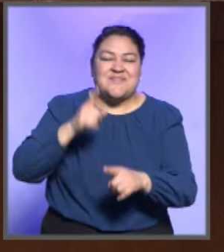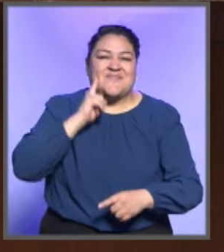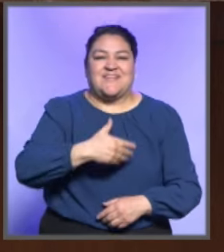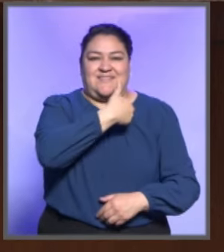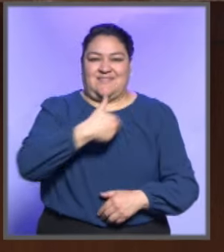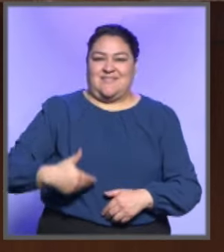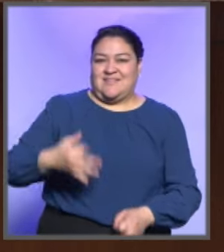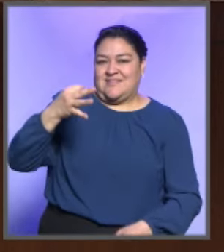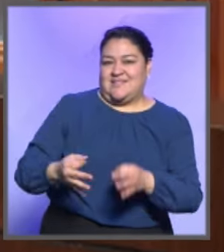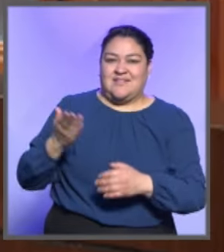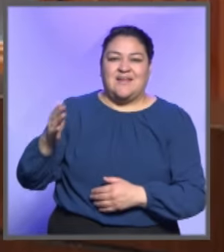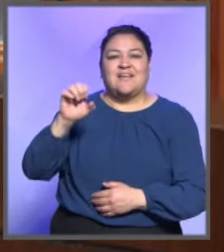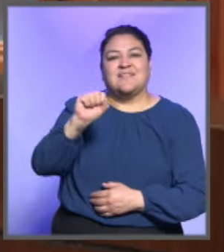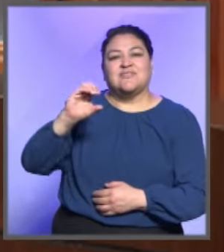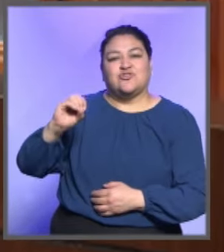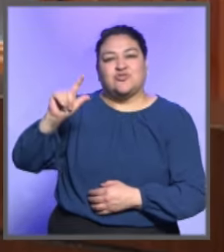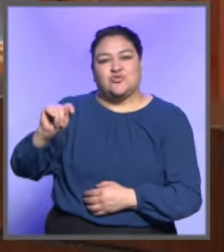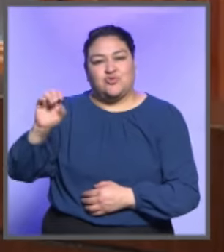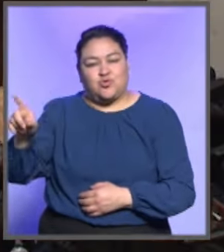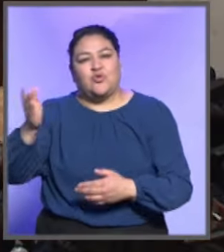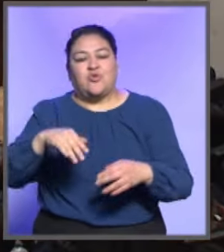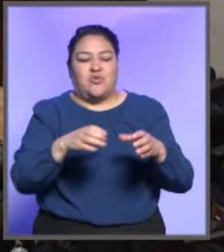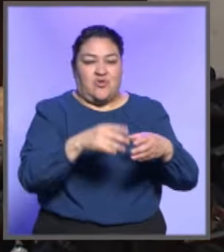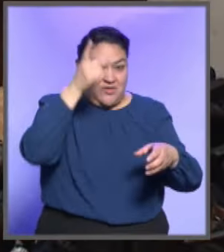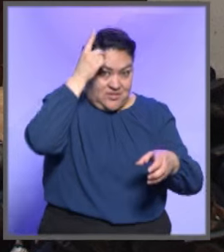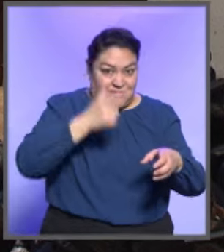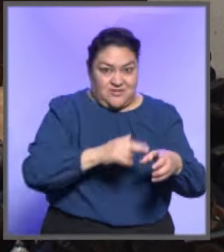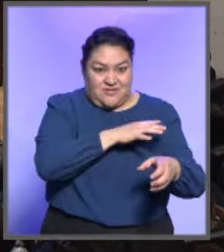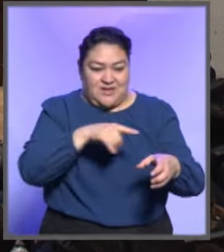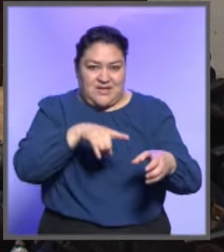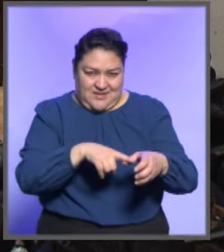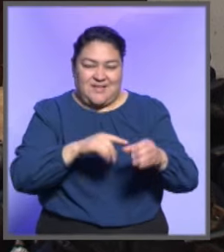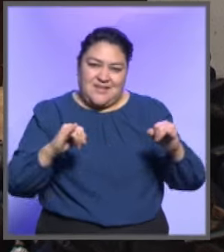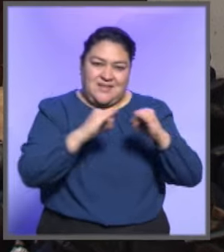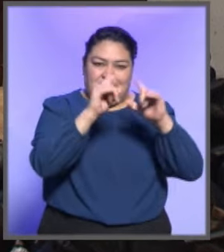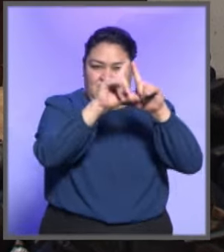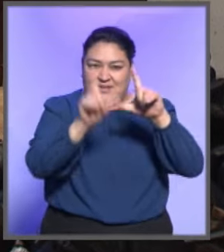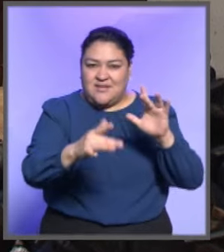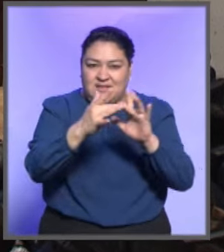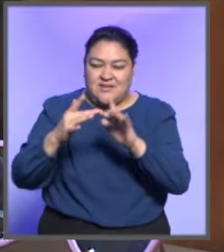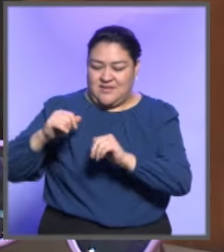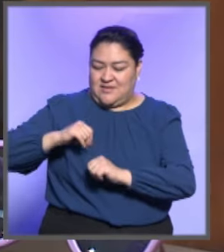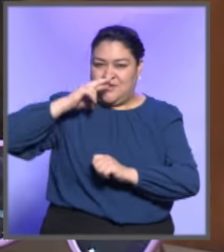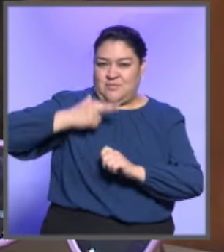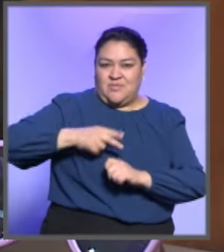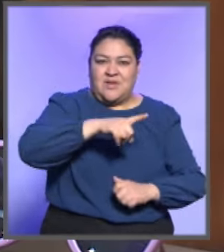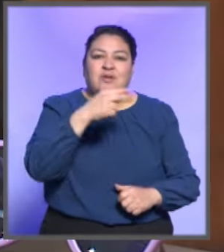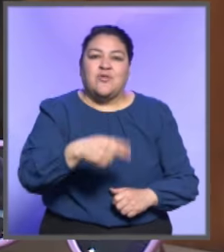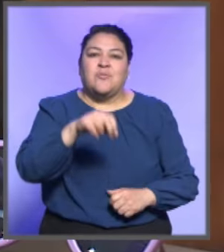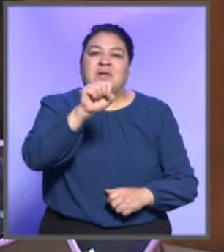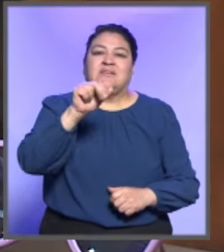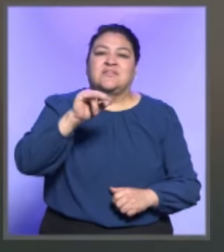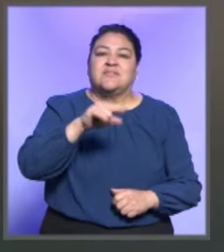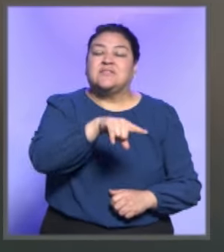presidenta del Tribunal Electoral, Mónica Soto Fregoso, y la Dirección General de Relaciones Institucionales Nacionales, a cargo de Jorge